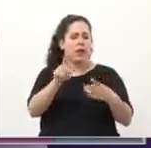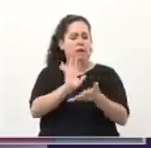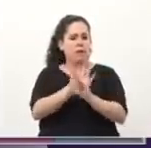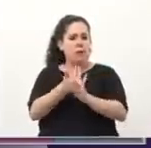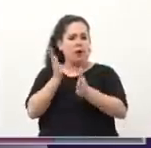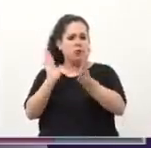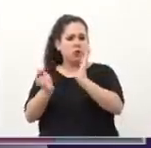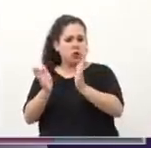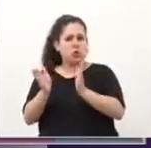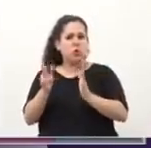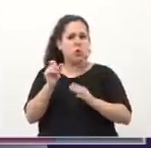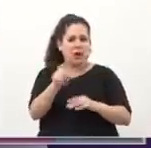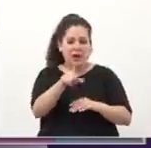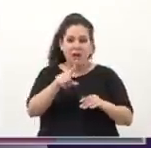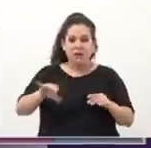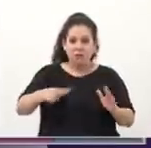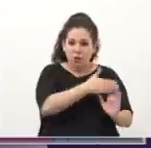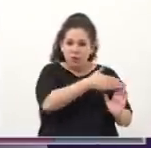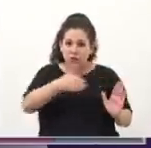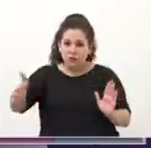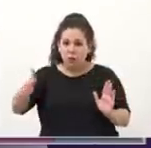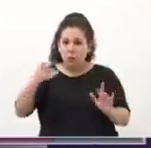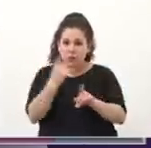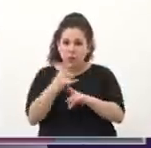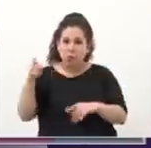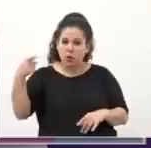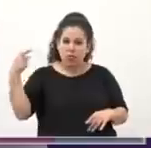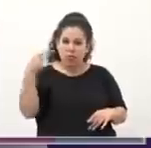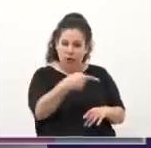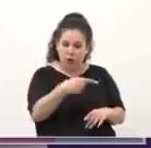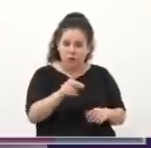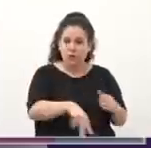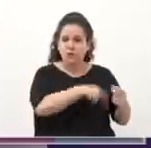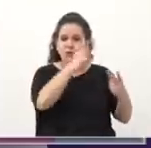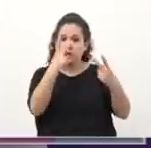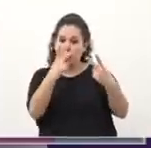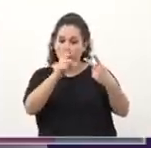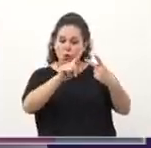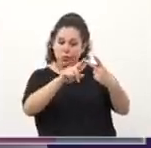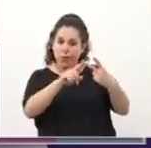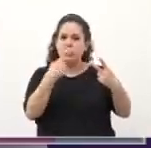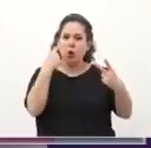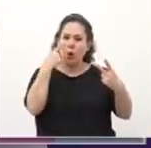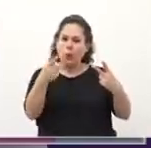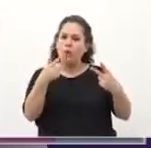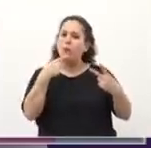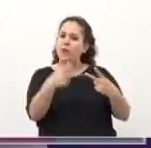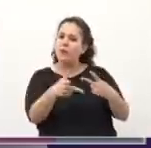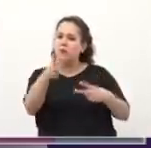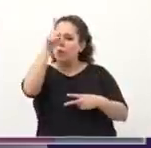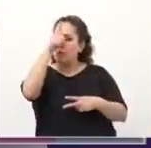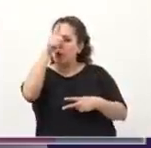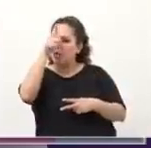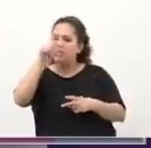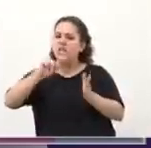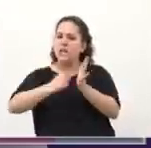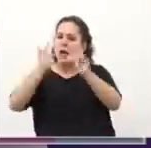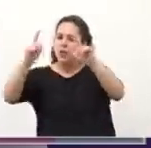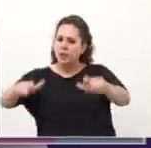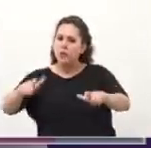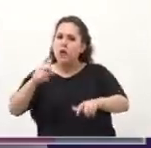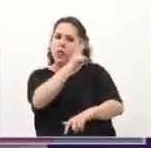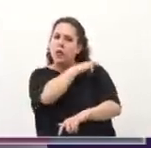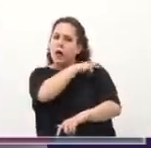Y todos los organismos de derechos humanos de Argentina lo rechazan. En segundo lugar, vi que planteás que la policía de la ciudad debe ser dirigida por un hombre de la fuerza,